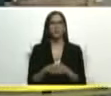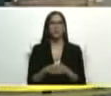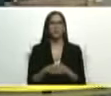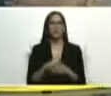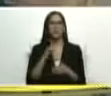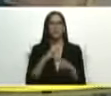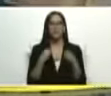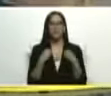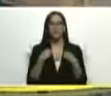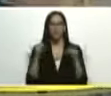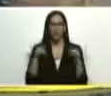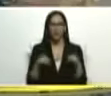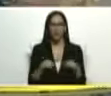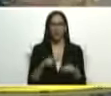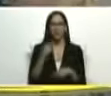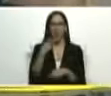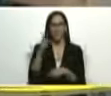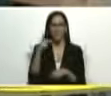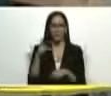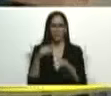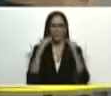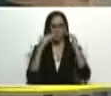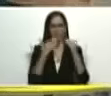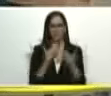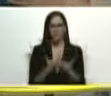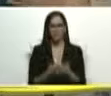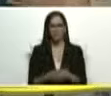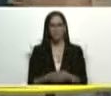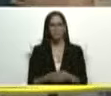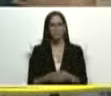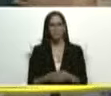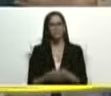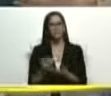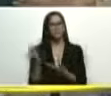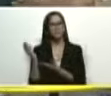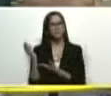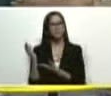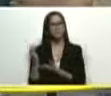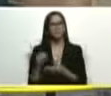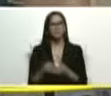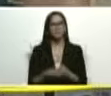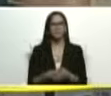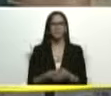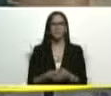lo que estamos viviendo aquí en la parroquia Altagracia adelante presidente